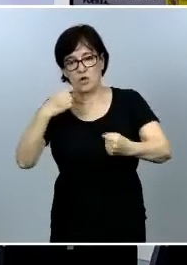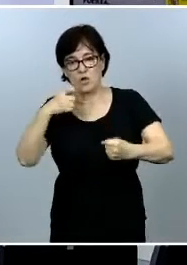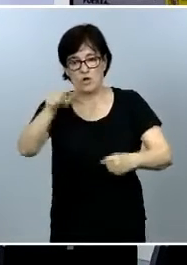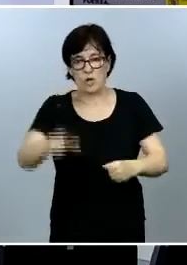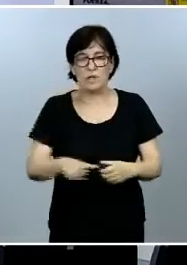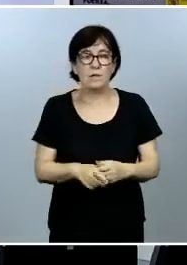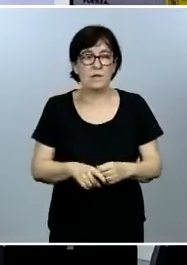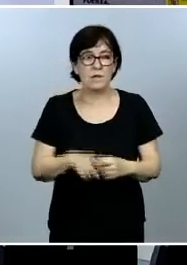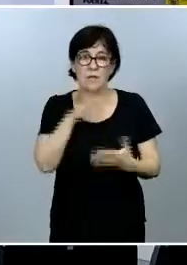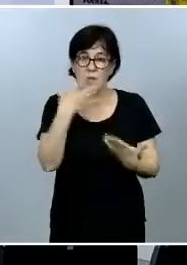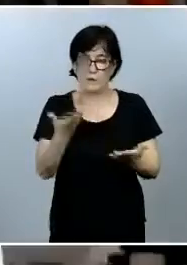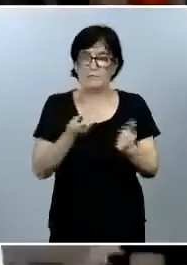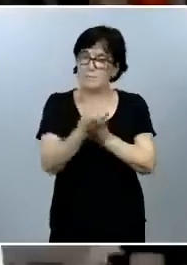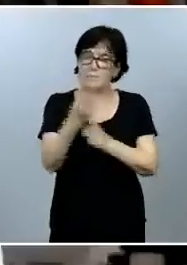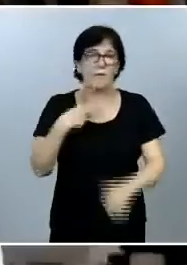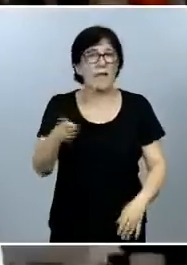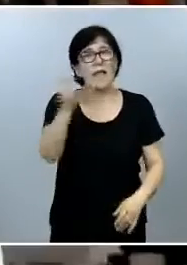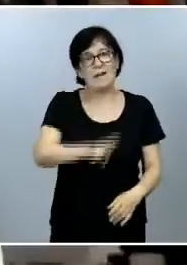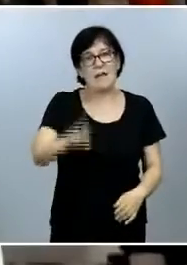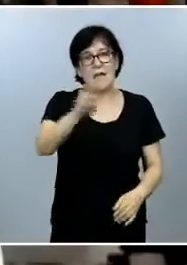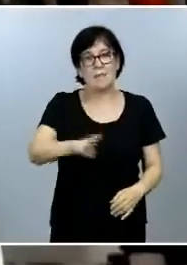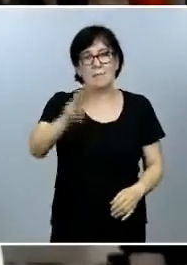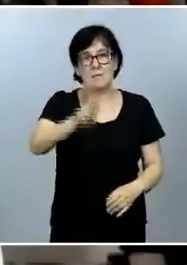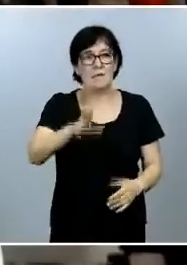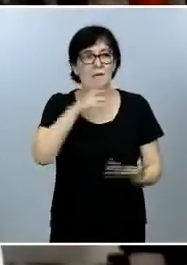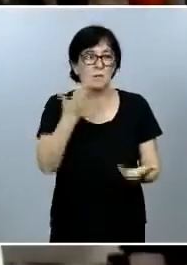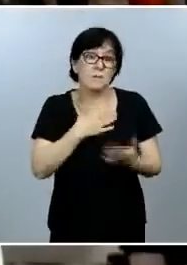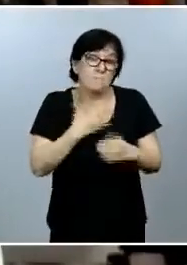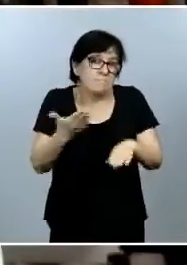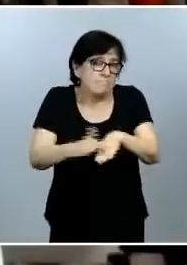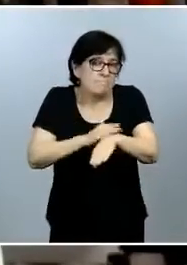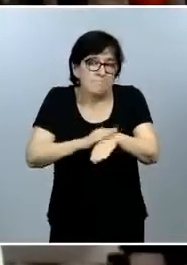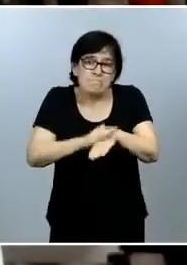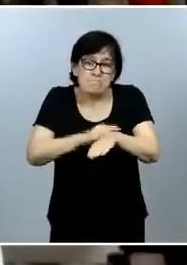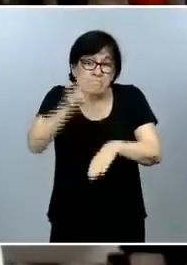portavoz voy a insistir una vez más ya lo siento en el tema de Marlaska